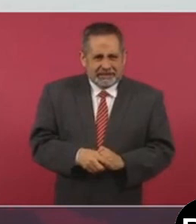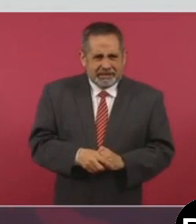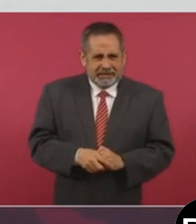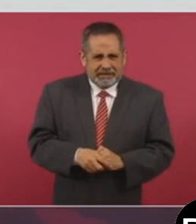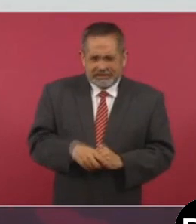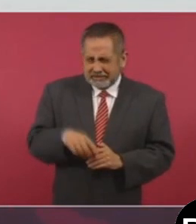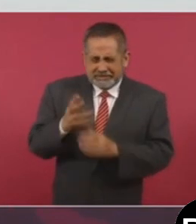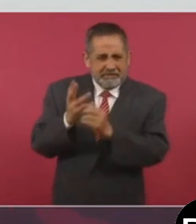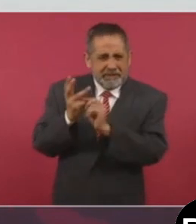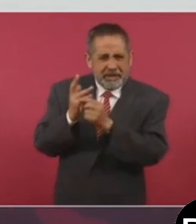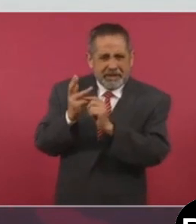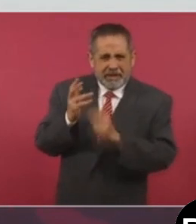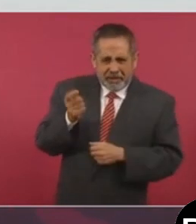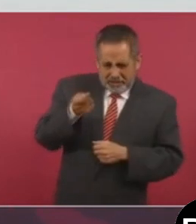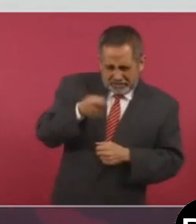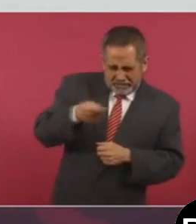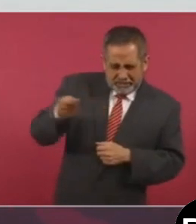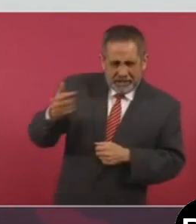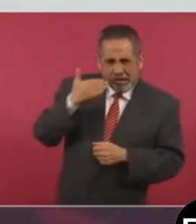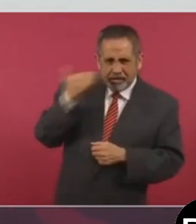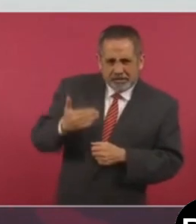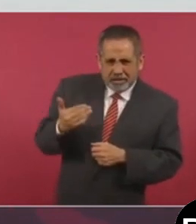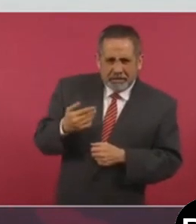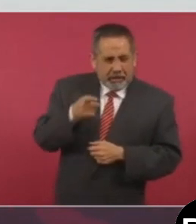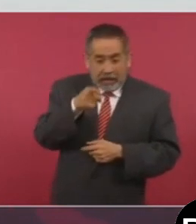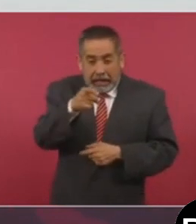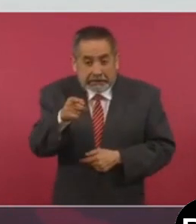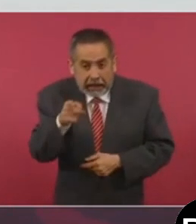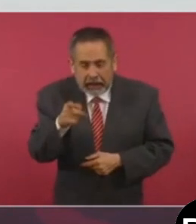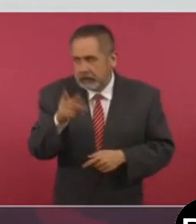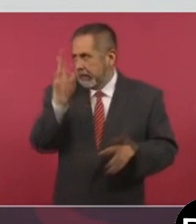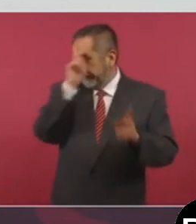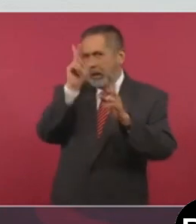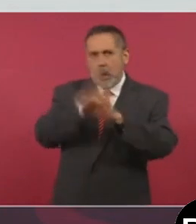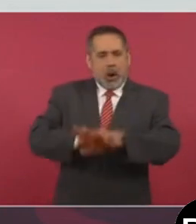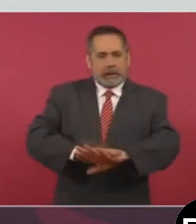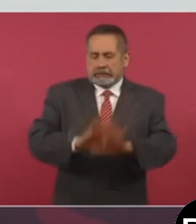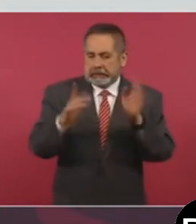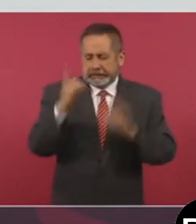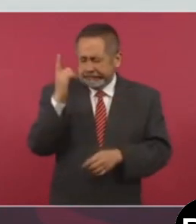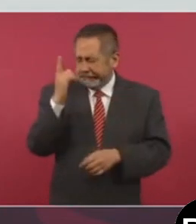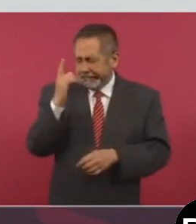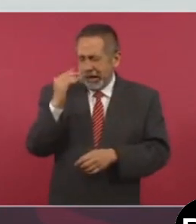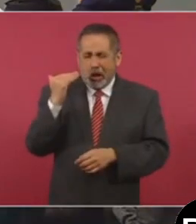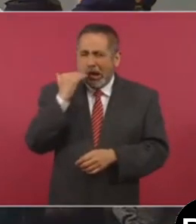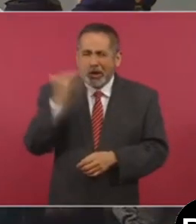chueco, ya no me sale igual, pero esta sí está completamente fuera.